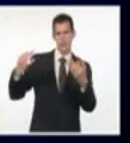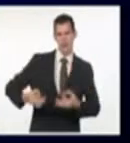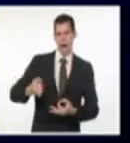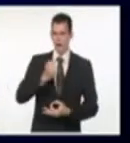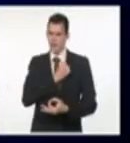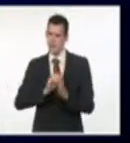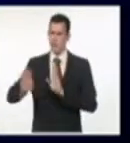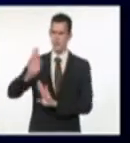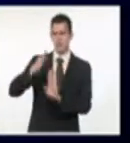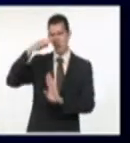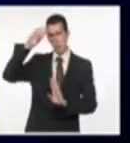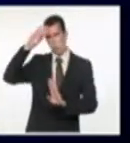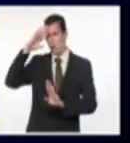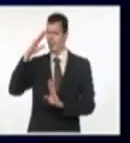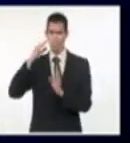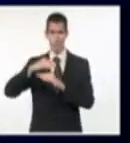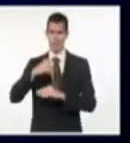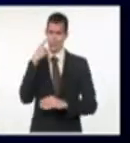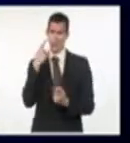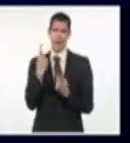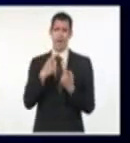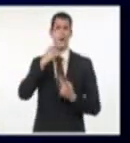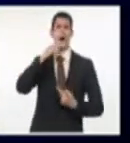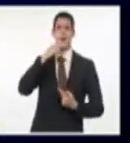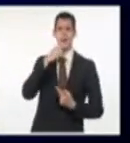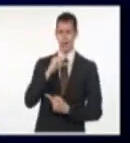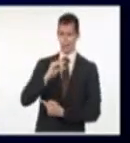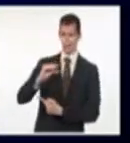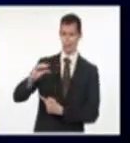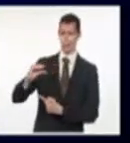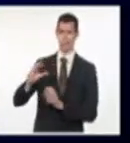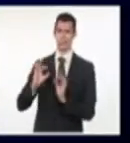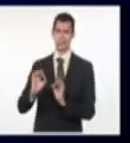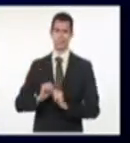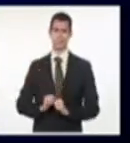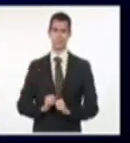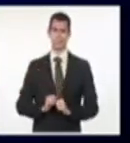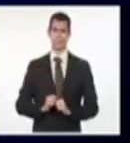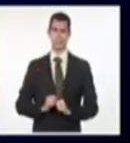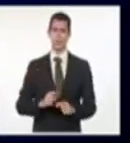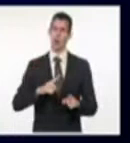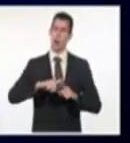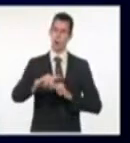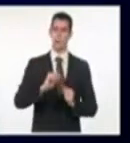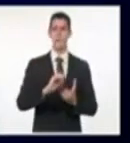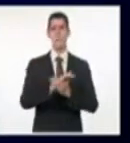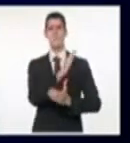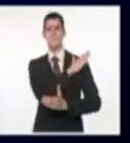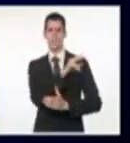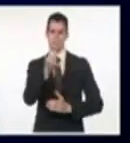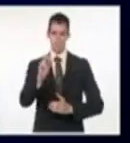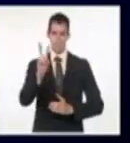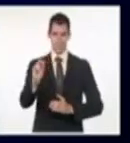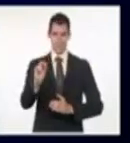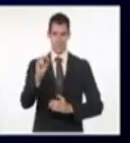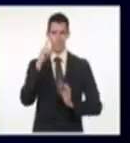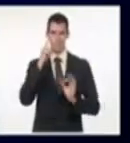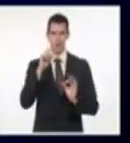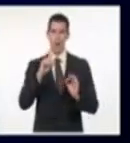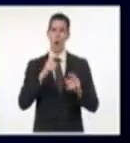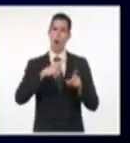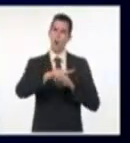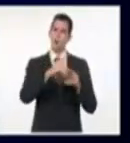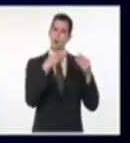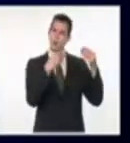documento. Vengan conmigo. Más financiamiento. Este financiamiento, también de marzo de 2020. Bueno, para que se